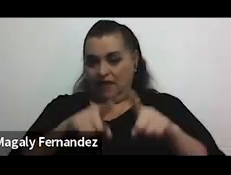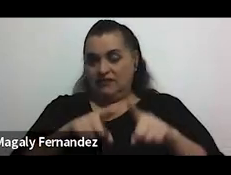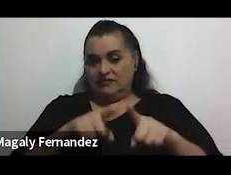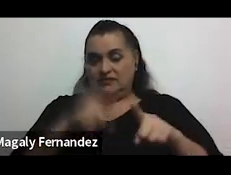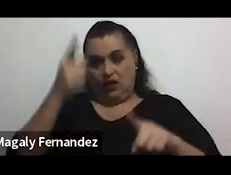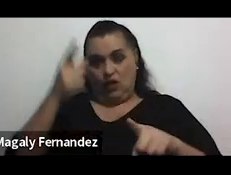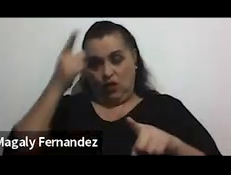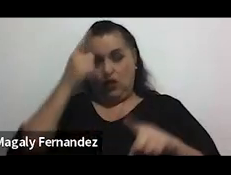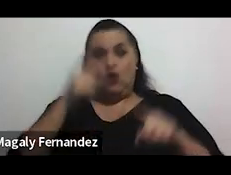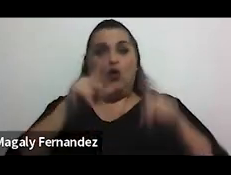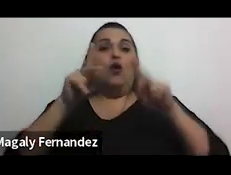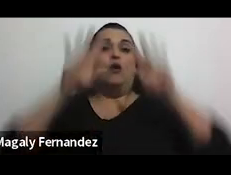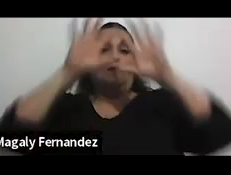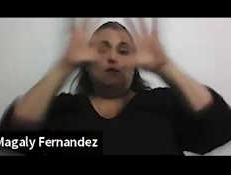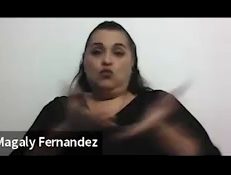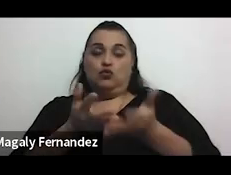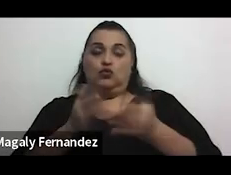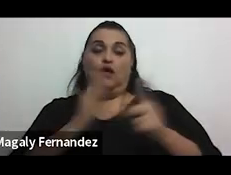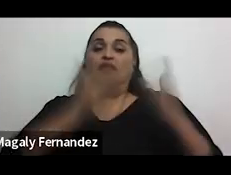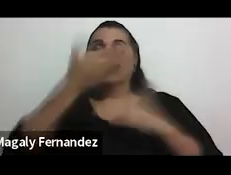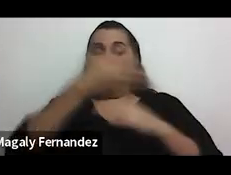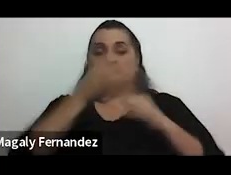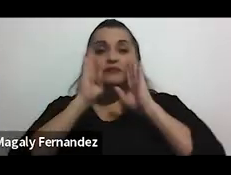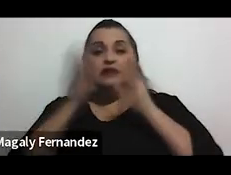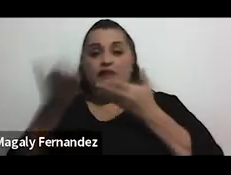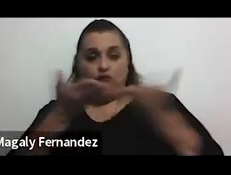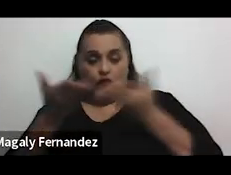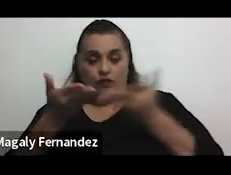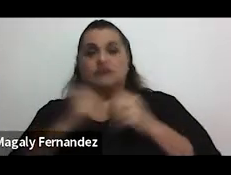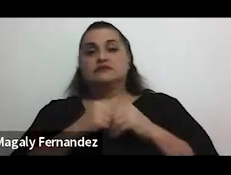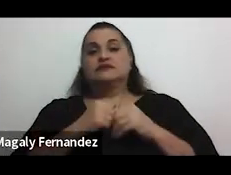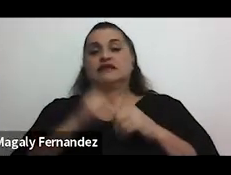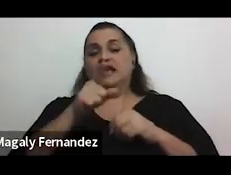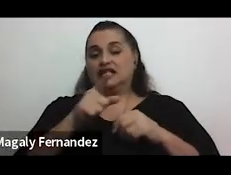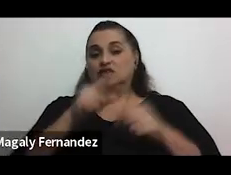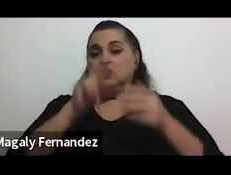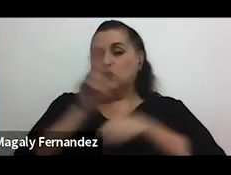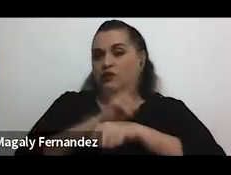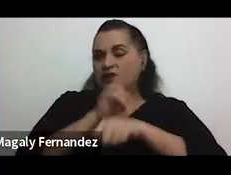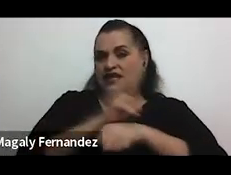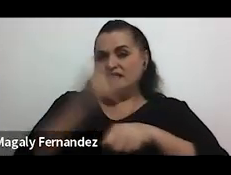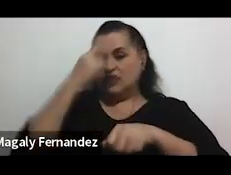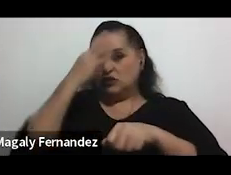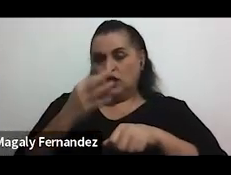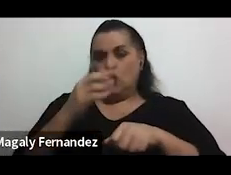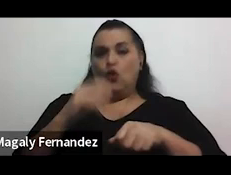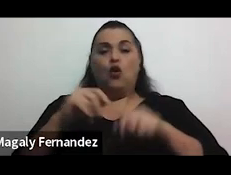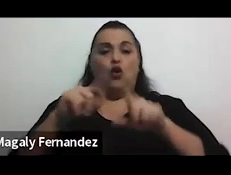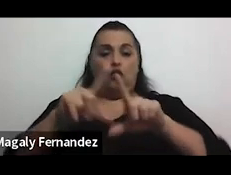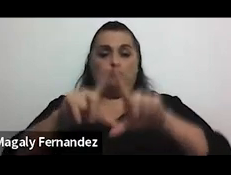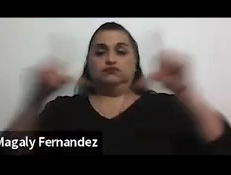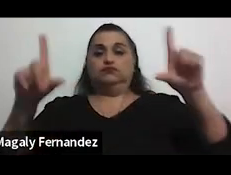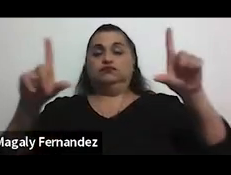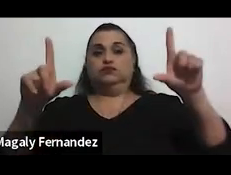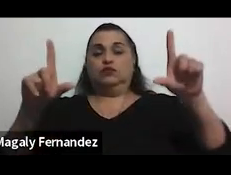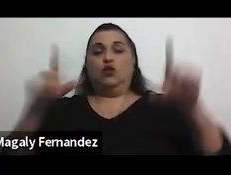digital a través de plataformas en línea entonces se utilizan que se yo correos electrónicos mensajes de texto